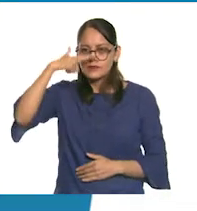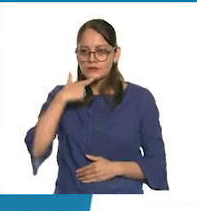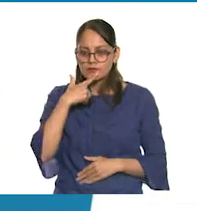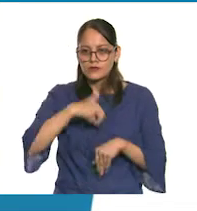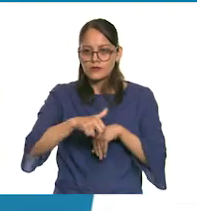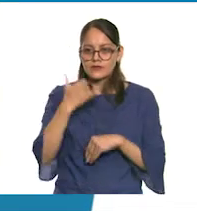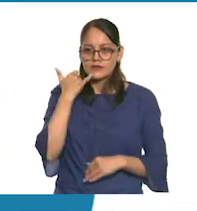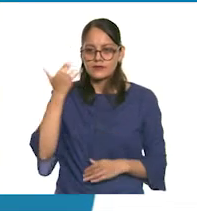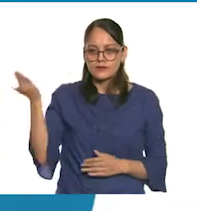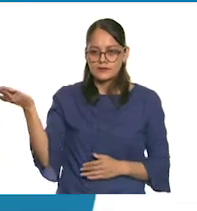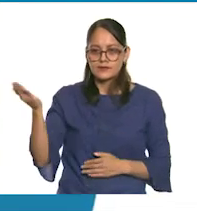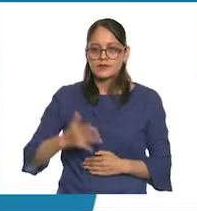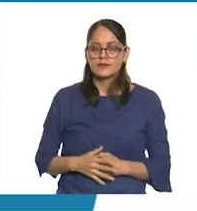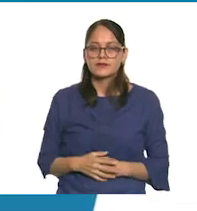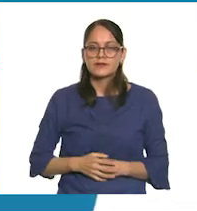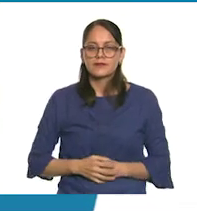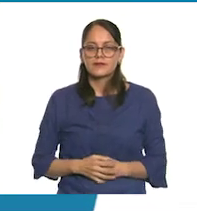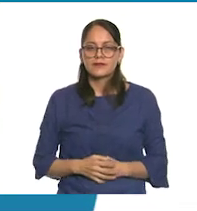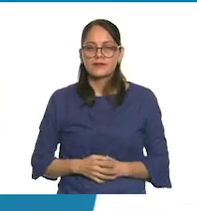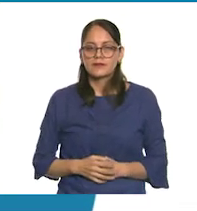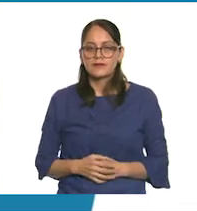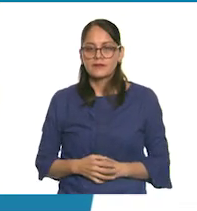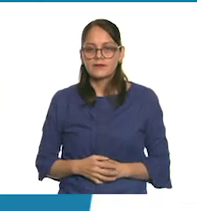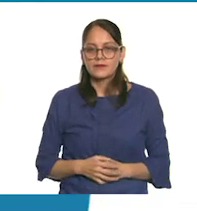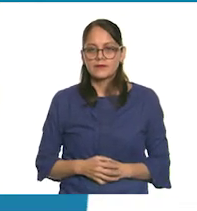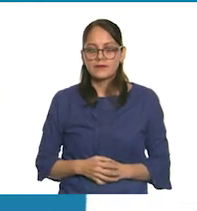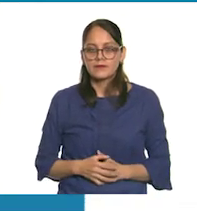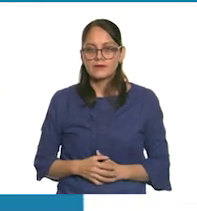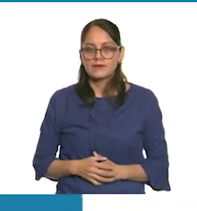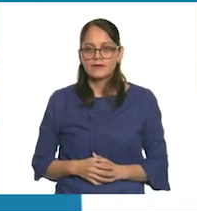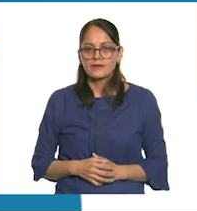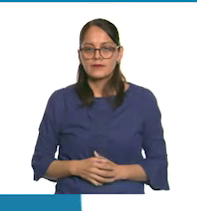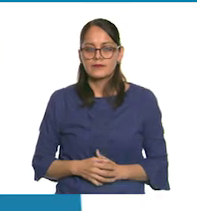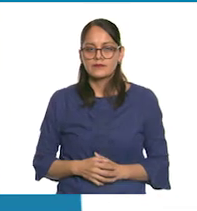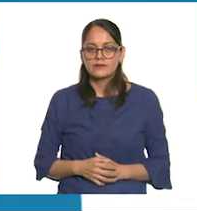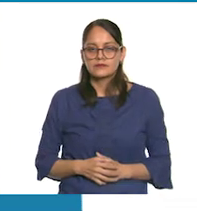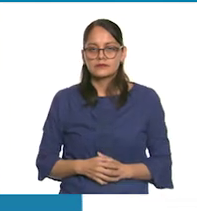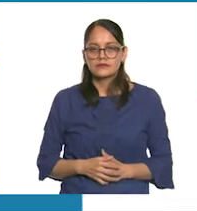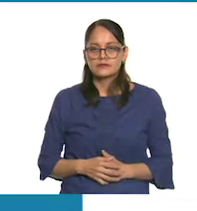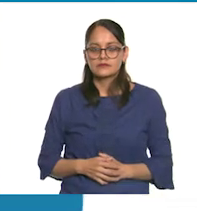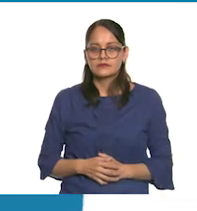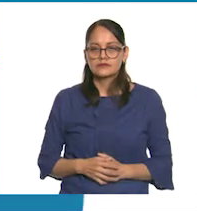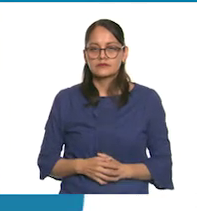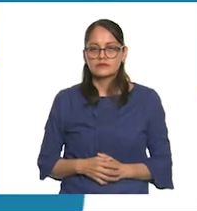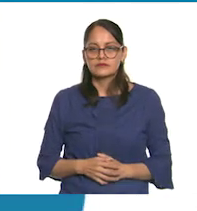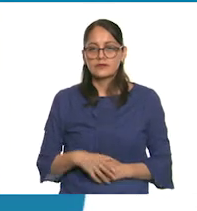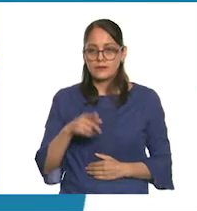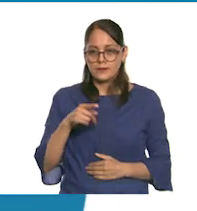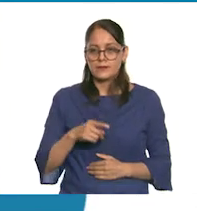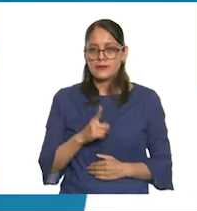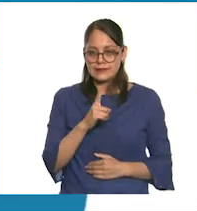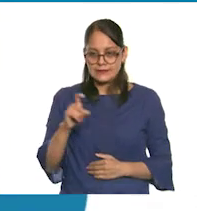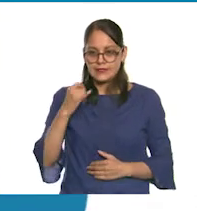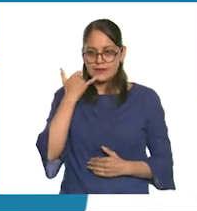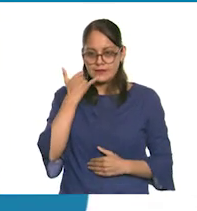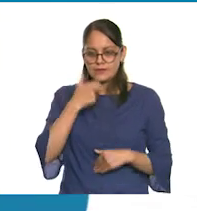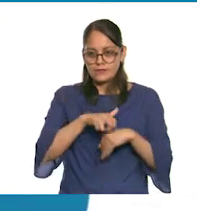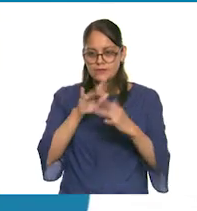teléfono 5541-7204-13. ¡Cien líneas!